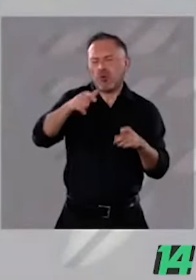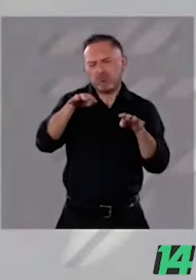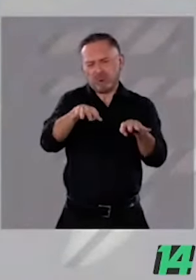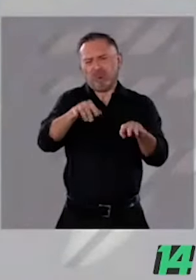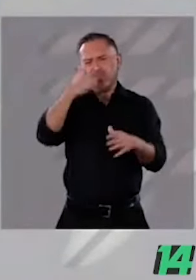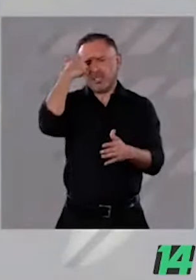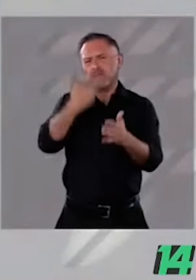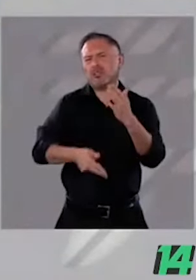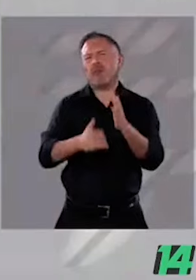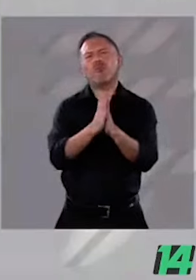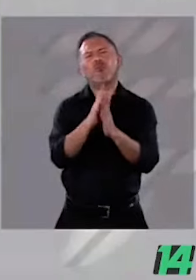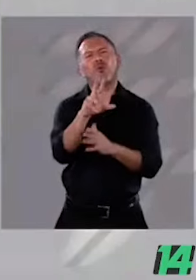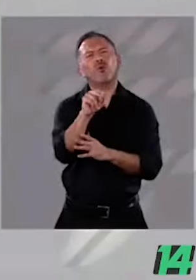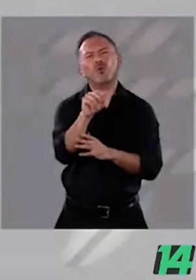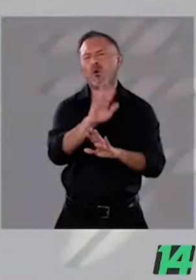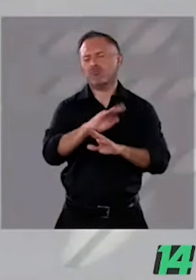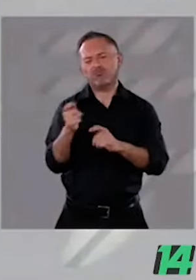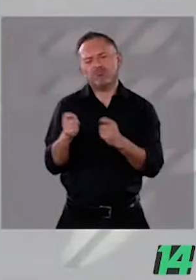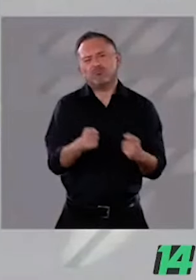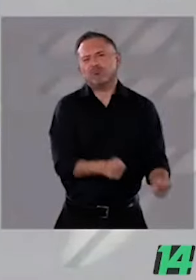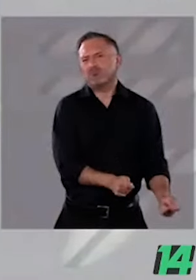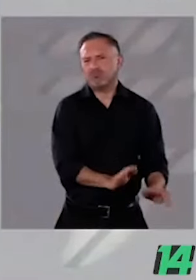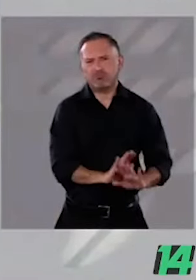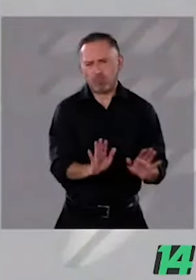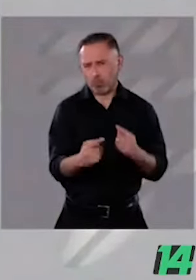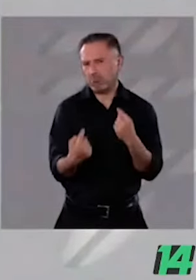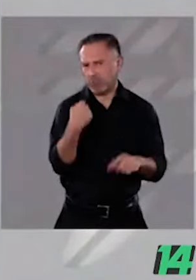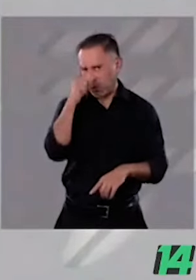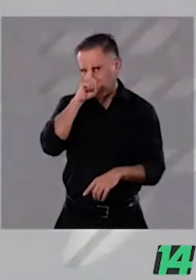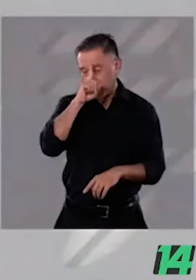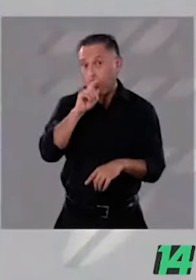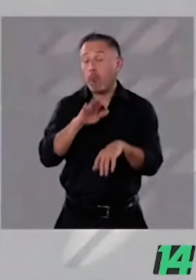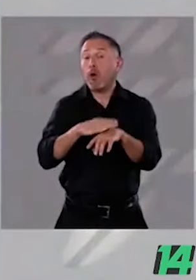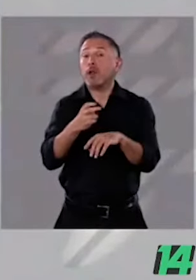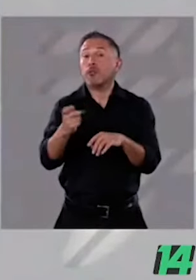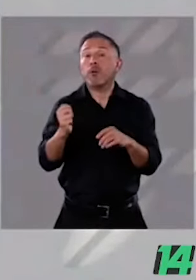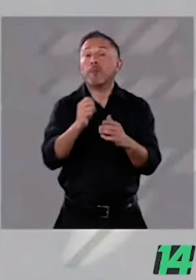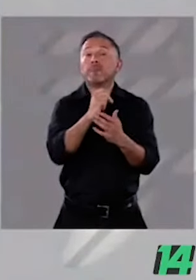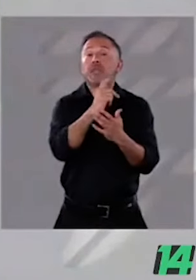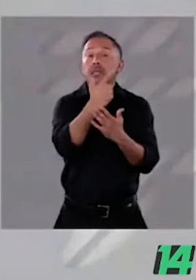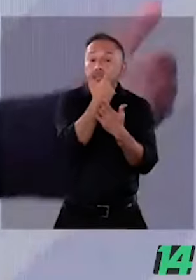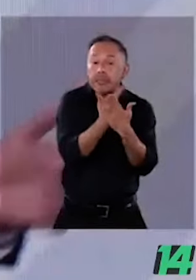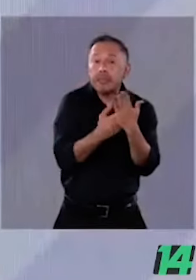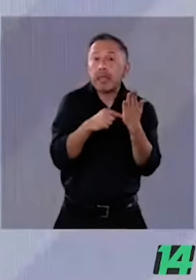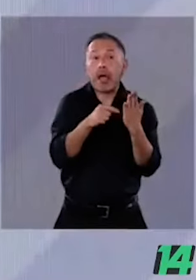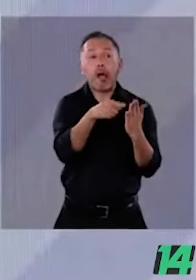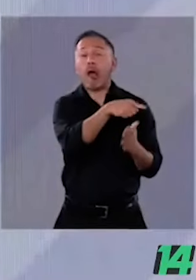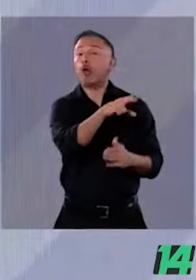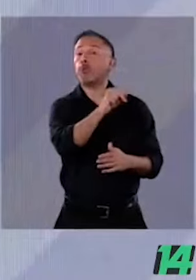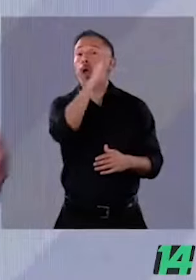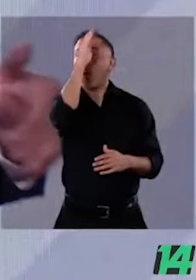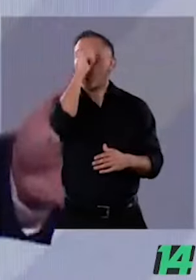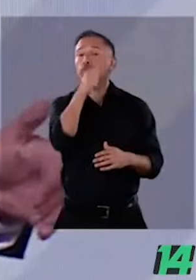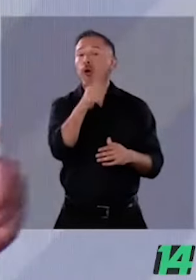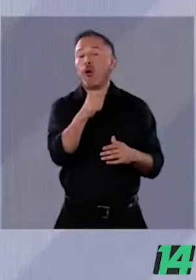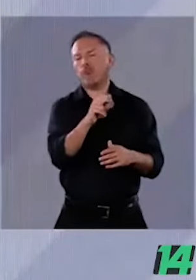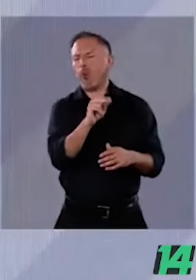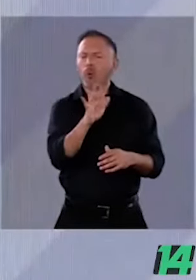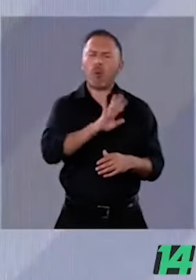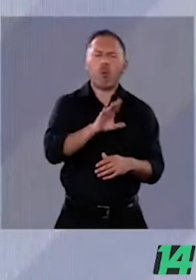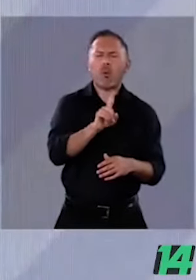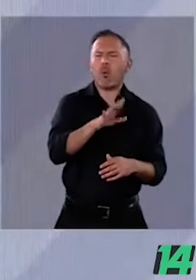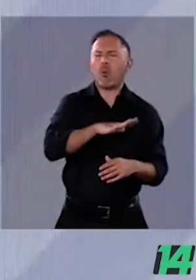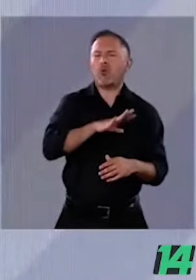este debate. por eso, hablando de las listras de representación proporcional, que dicen que están en contra, pero llevan puro impresentable, ojalá